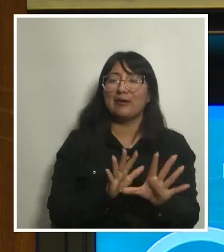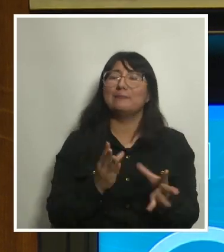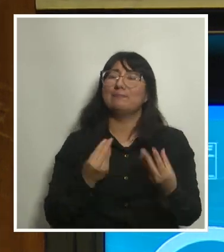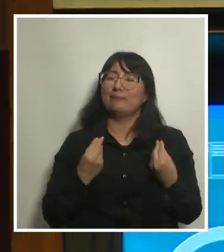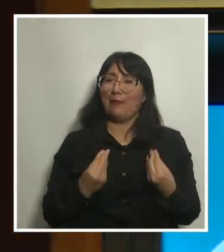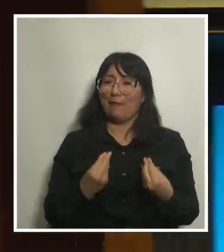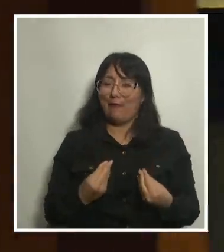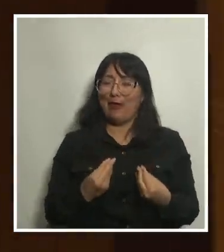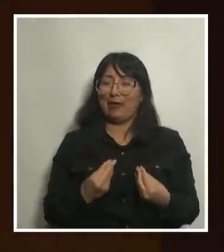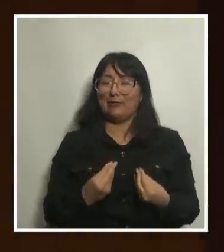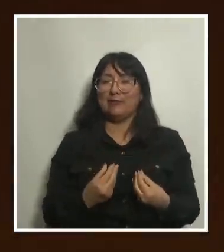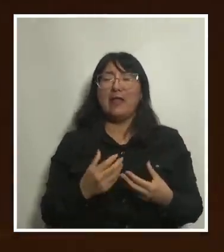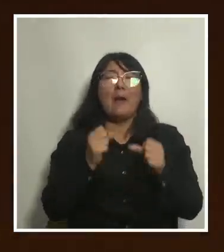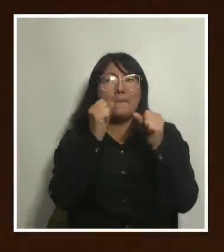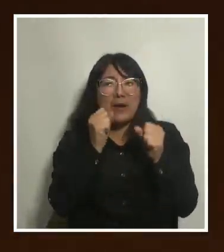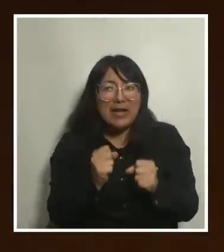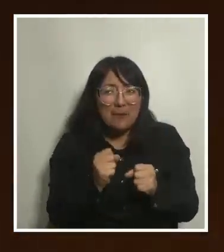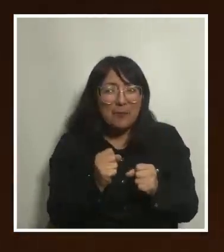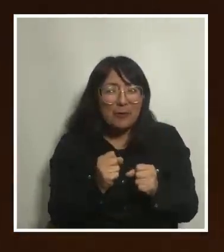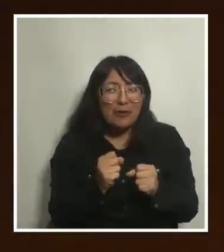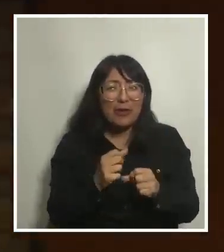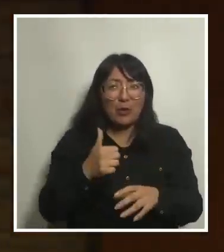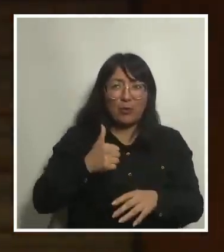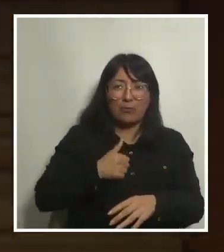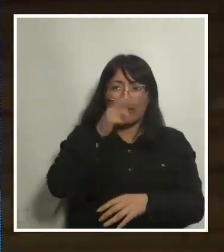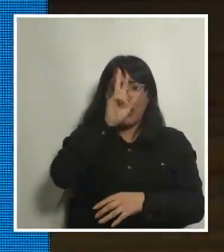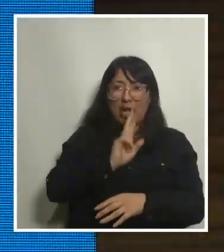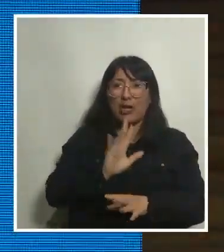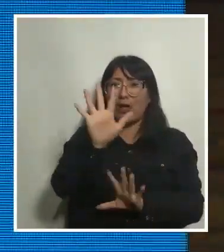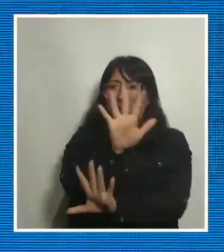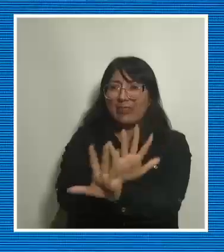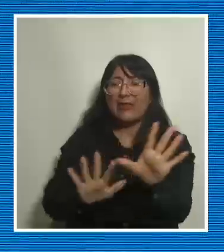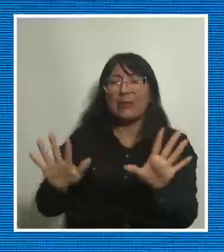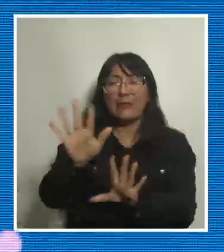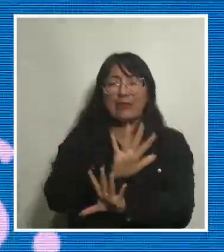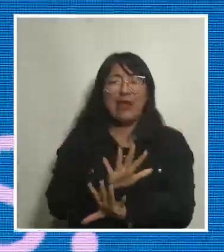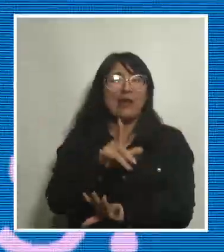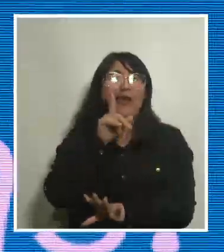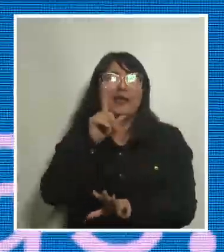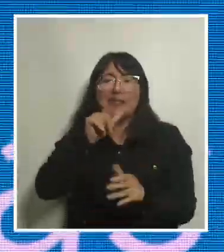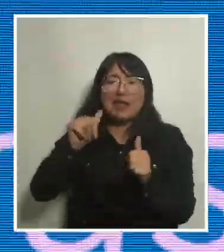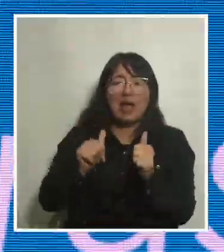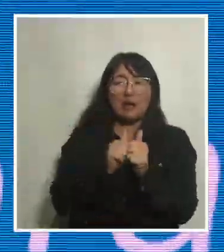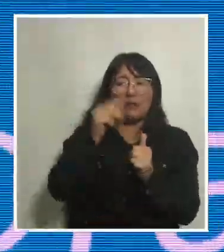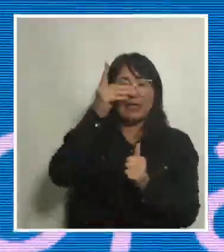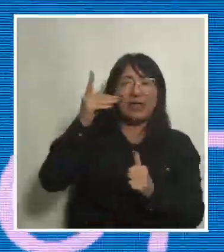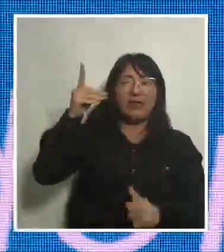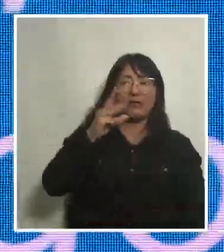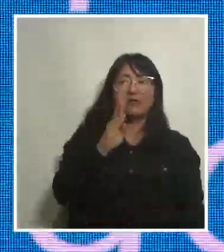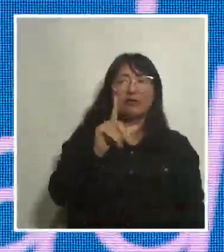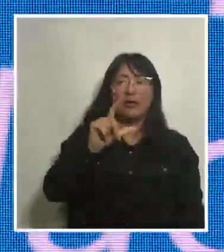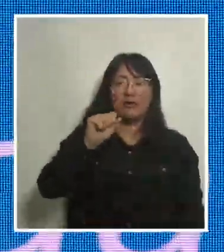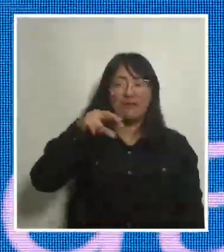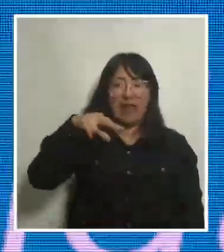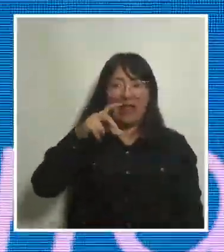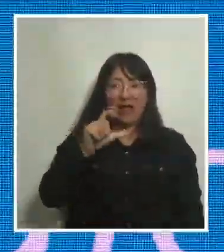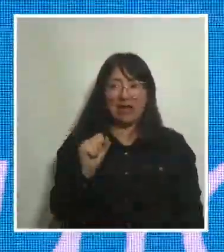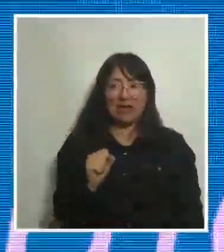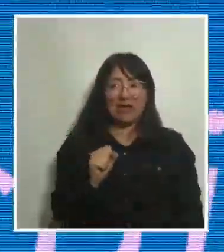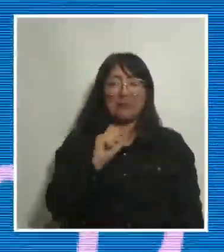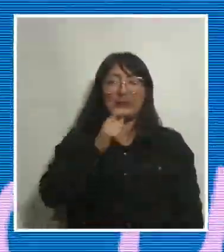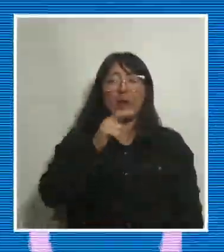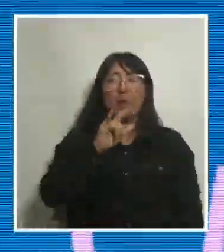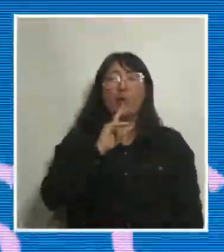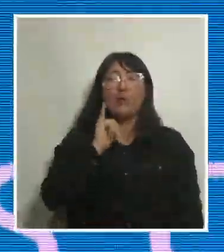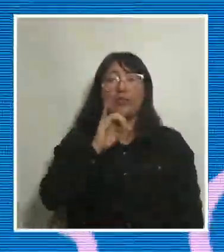¿Cierto? Para construir ciudades cuidadoras. Nos va a estar acompañando la doctora Blanca Valdivia Gutiérrez. Ella